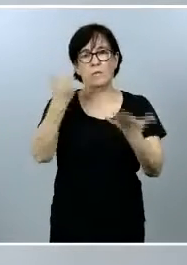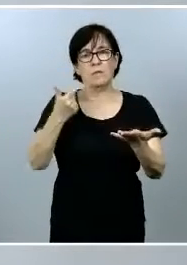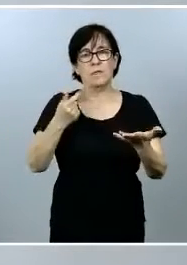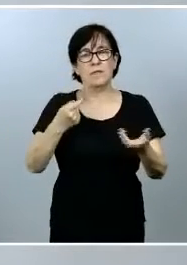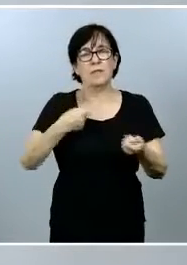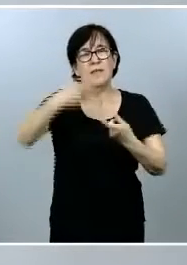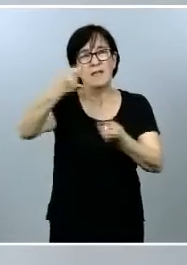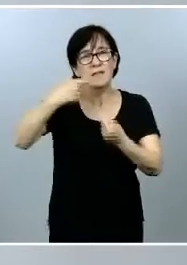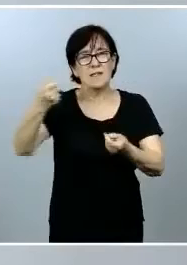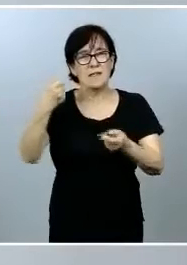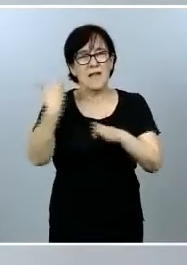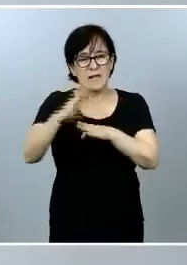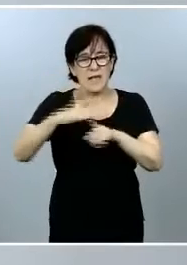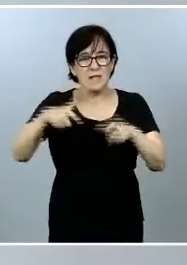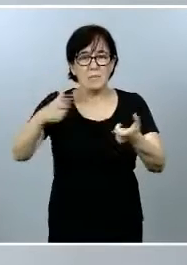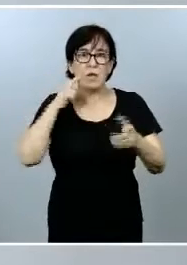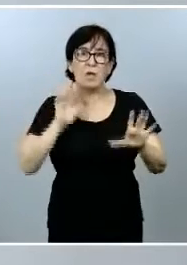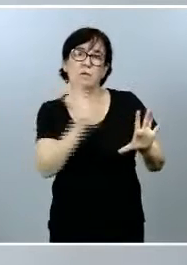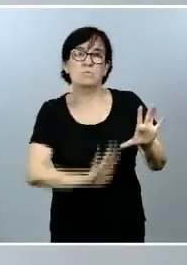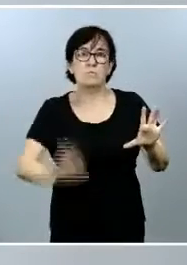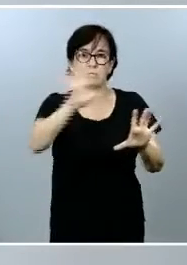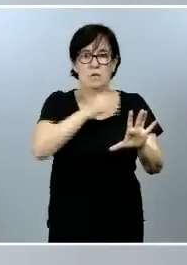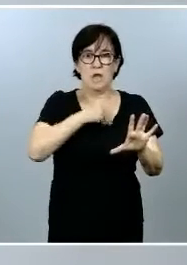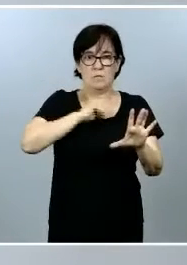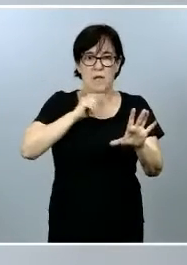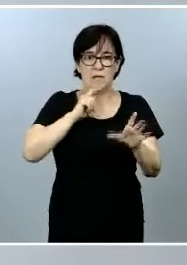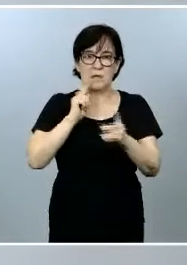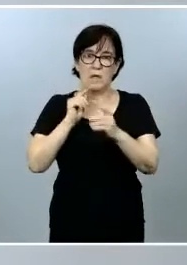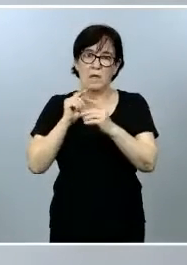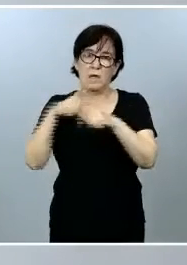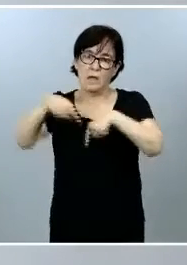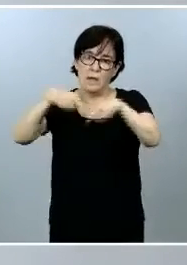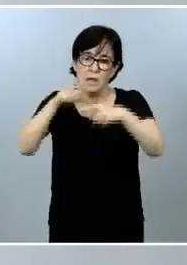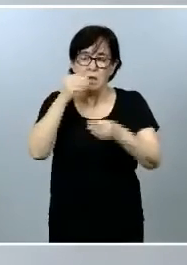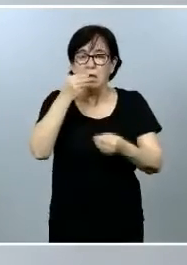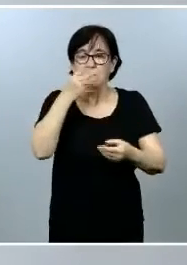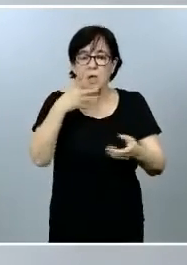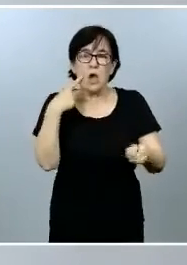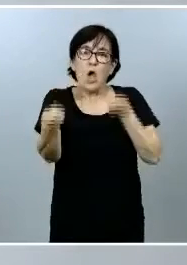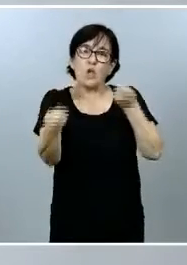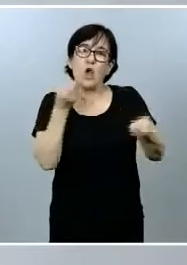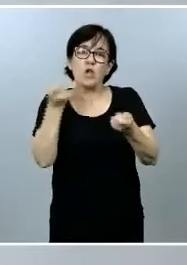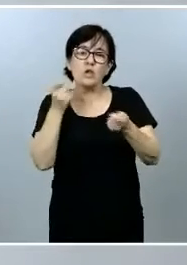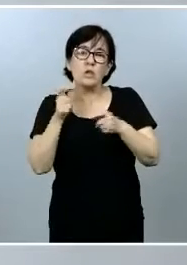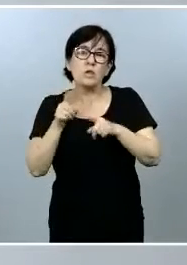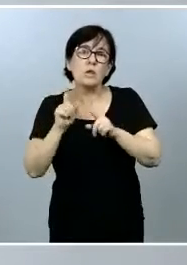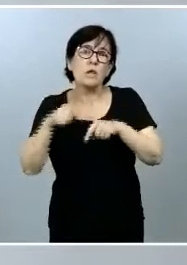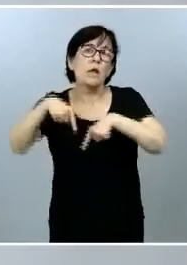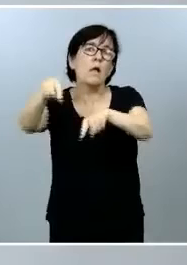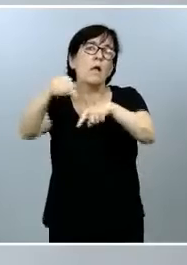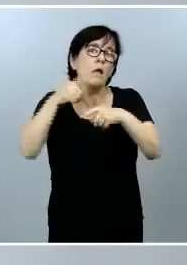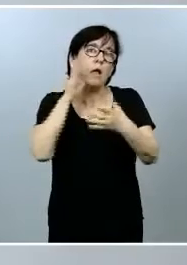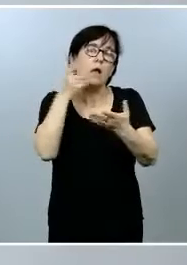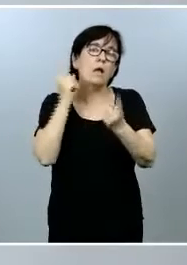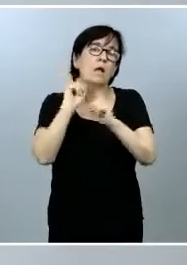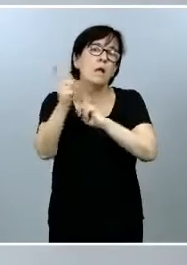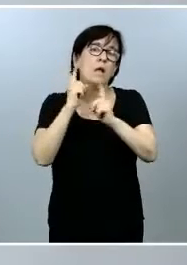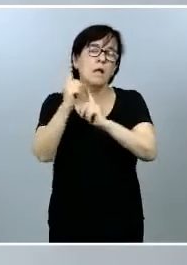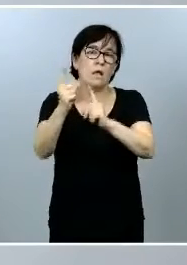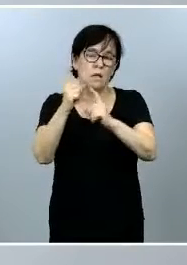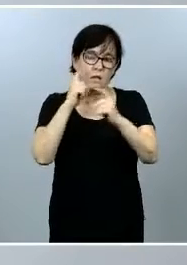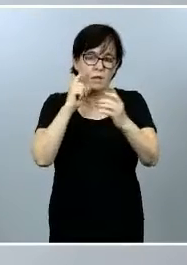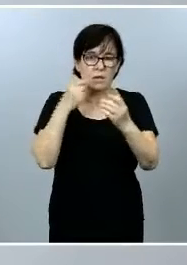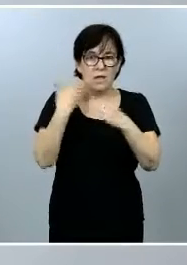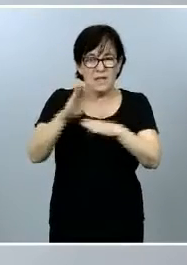residuos por el territorio nacional, con la intención de mejorar el control de los movimientos de residuos, repercutiendo en una